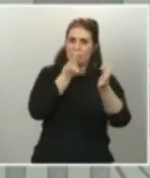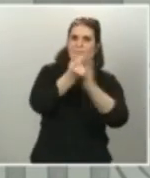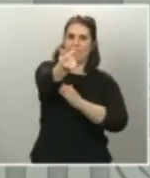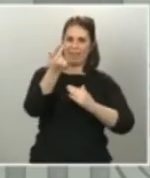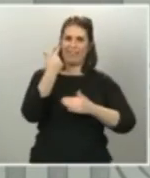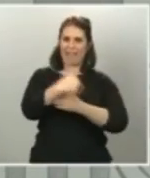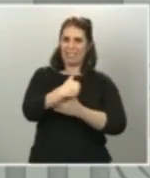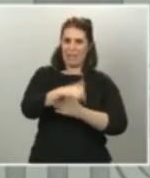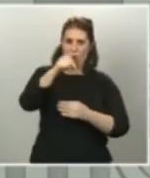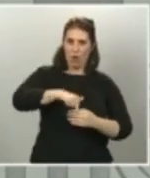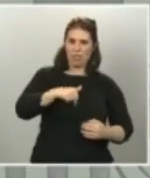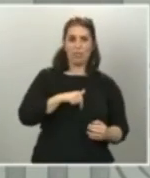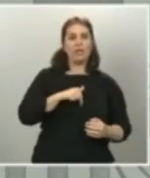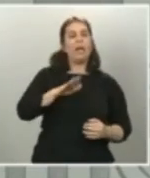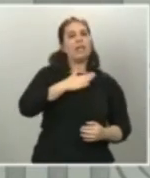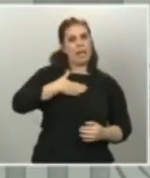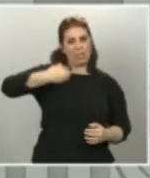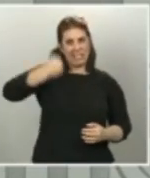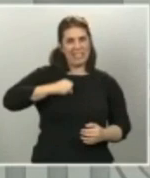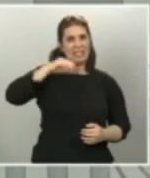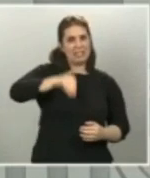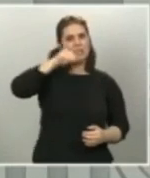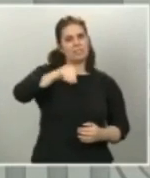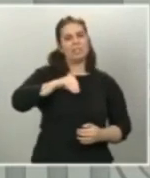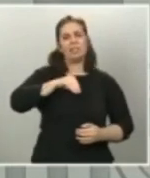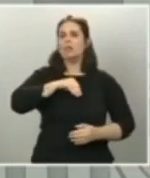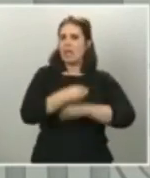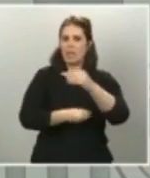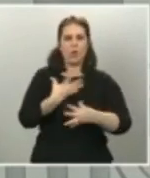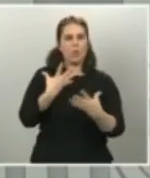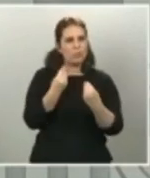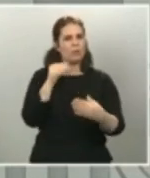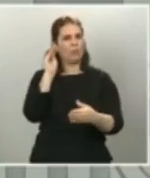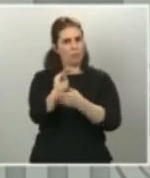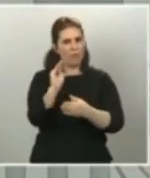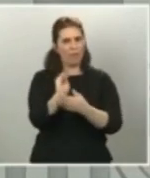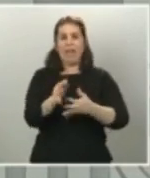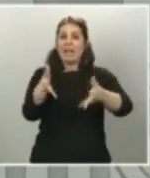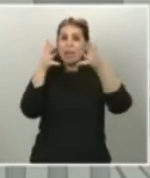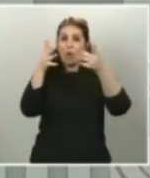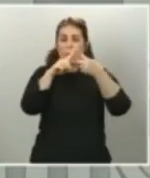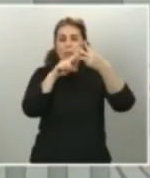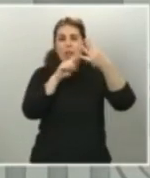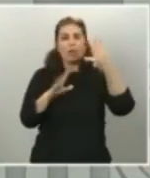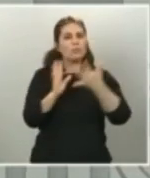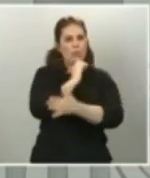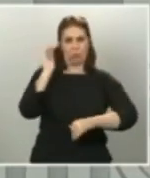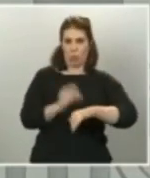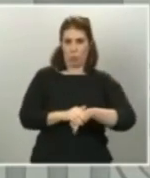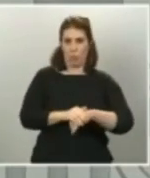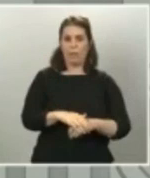importancia de actuar con muchísima prudencia, de seguir todas las recomendaciones que hemos ido dando, si las cosas evolucionan